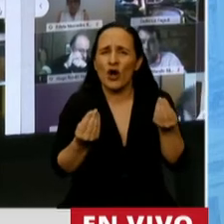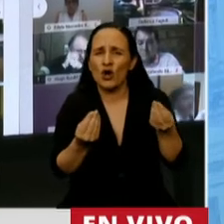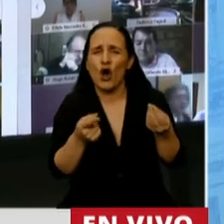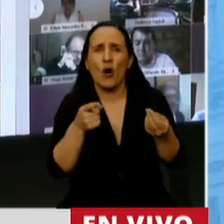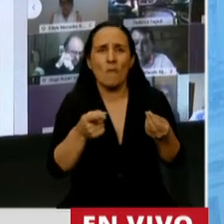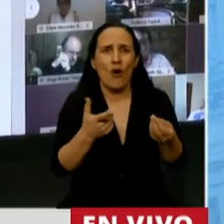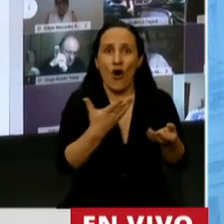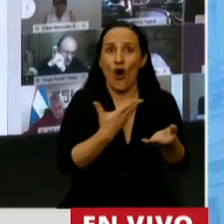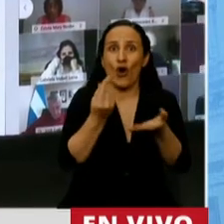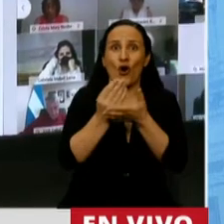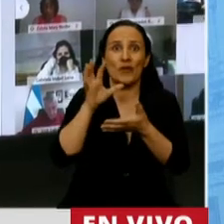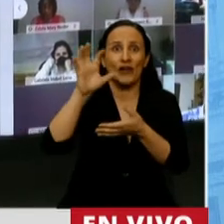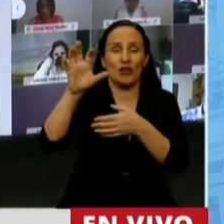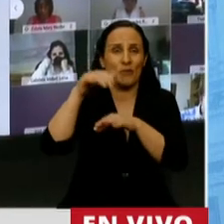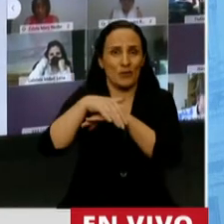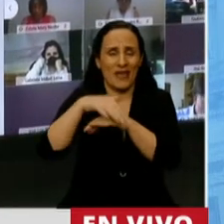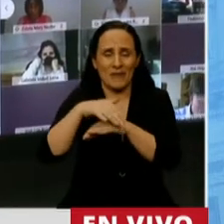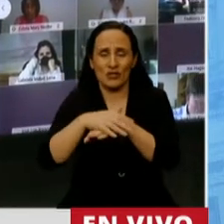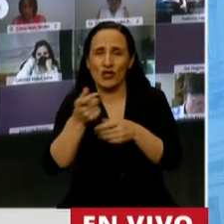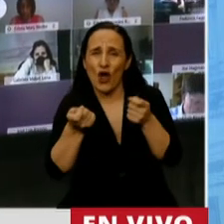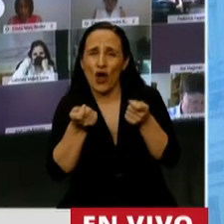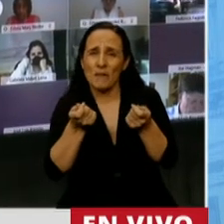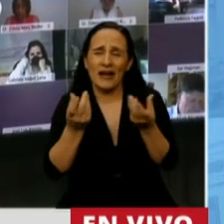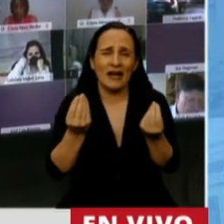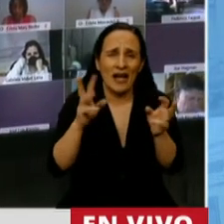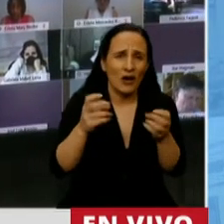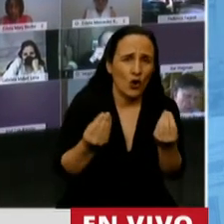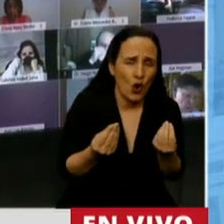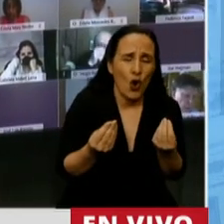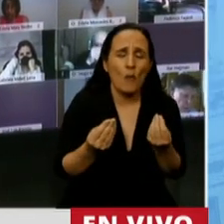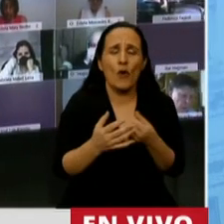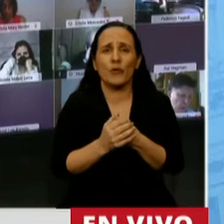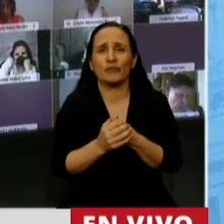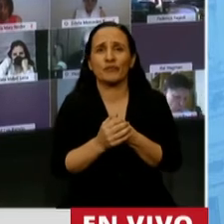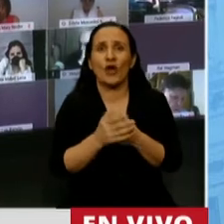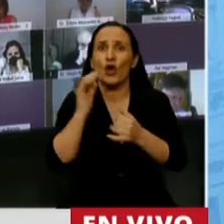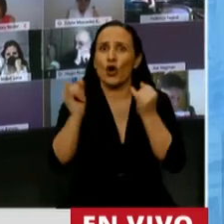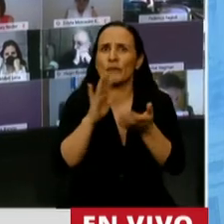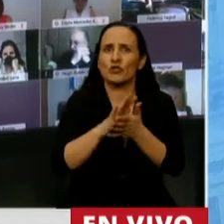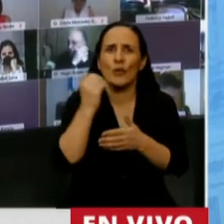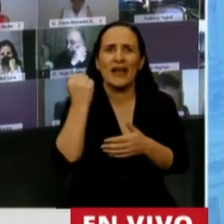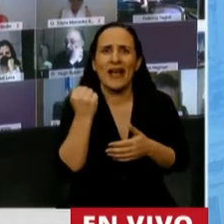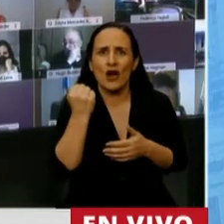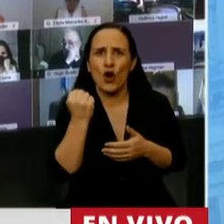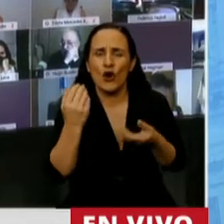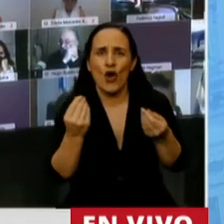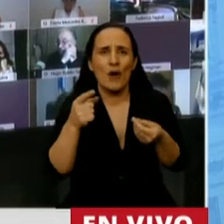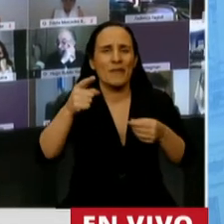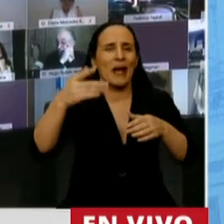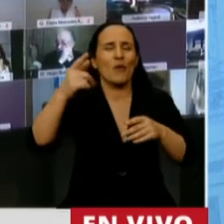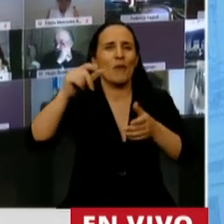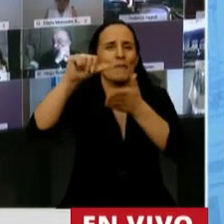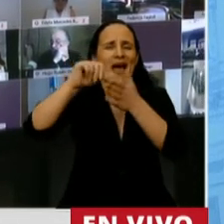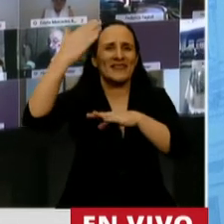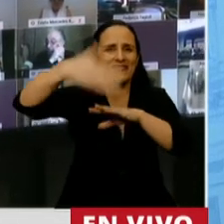gobierno renovador de la provincia de Misiones. Le contábamos cuáles eran las consecuencias económicas con el cierre de las fronteras.